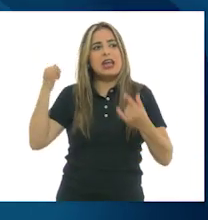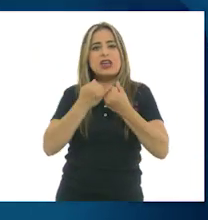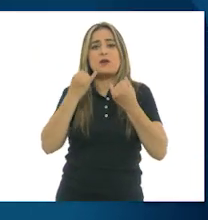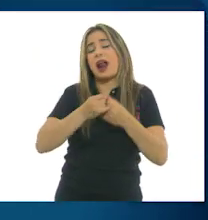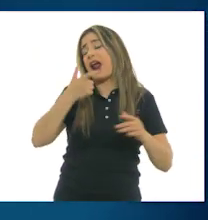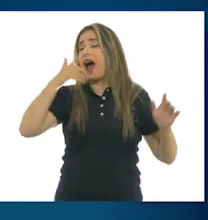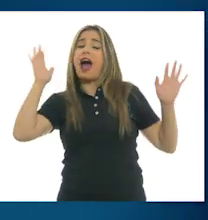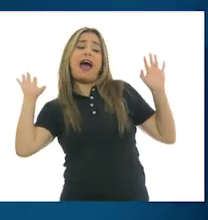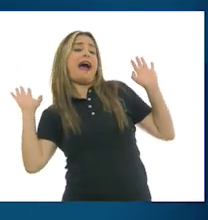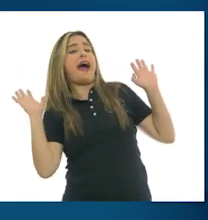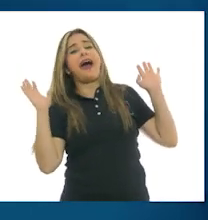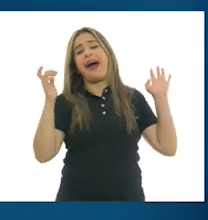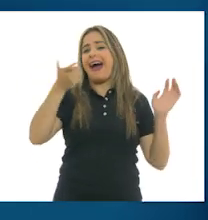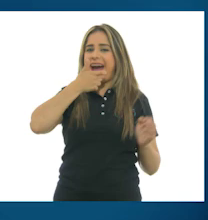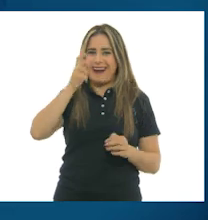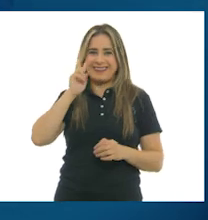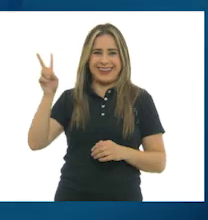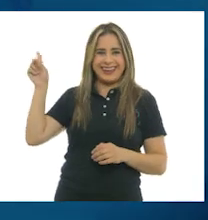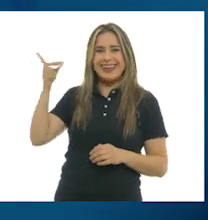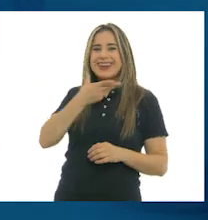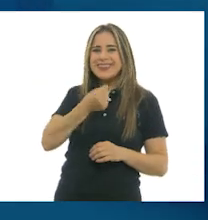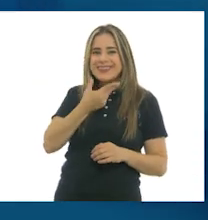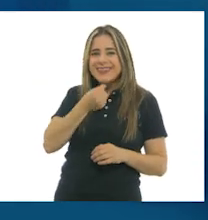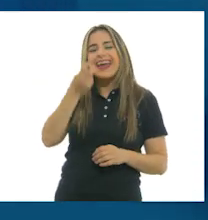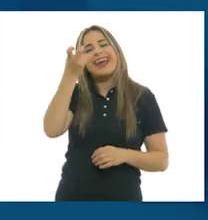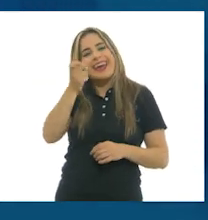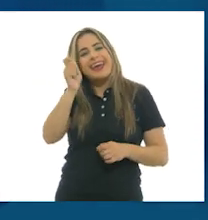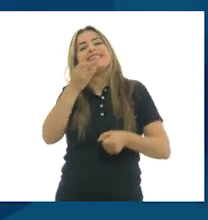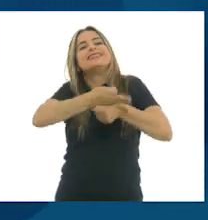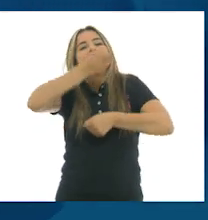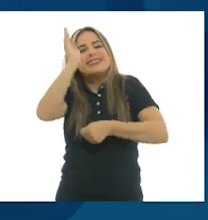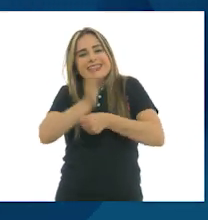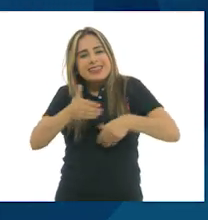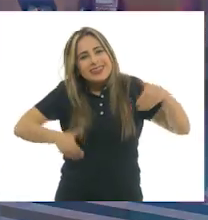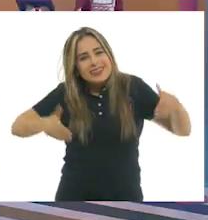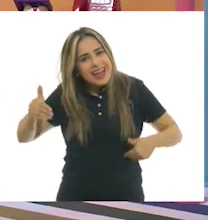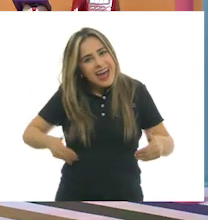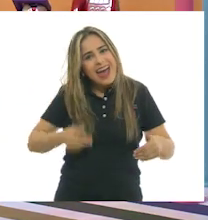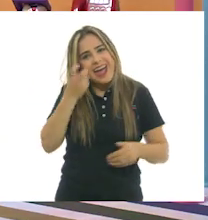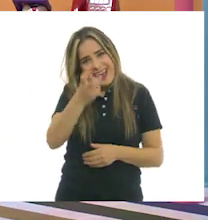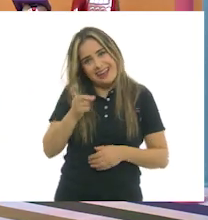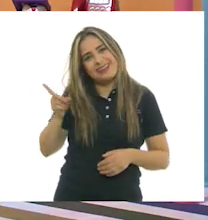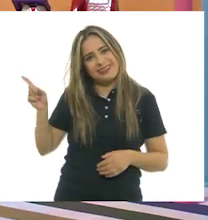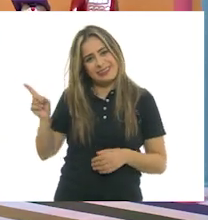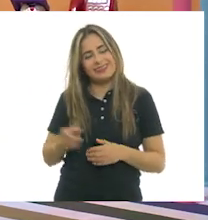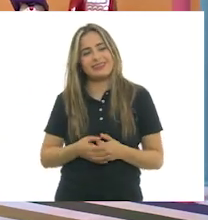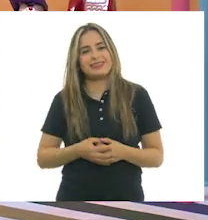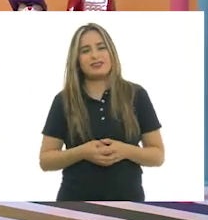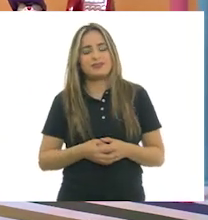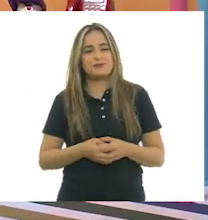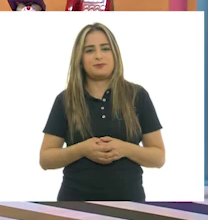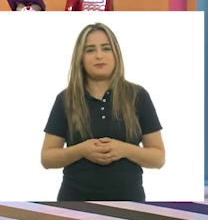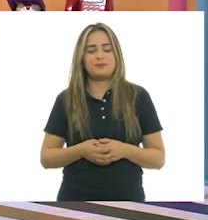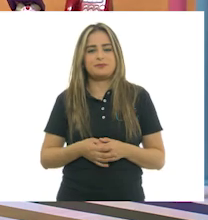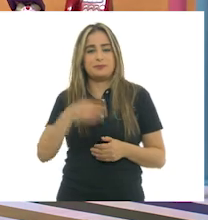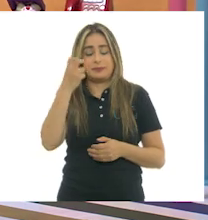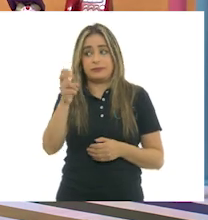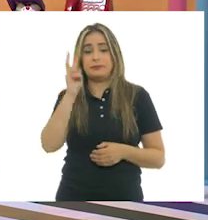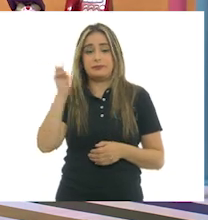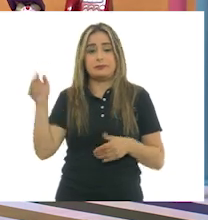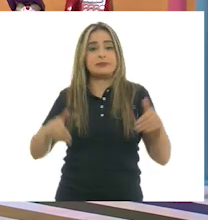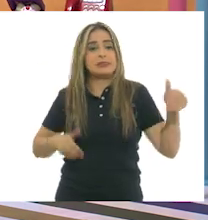que hay algo mucho más explosivo. Exacto, exacto, exacto. Bueno, en escena lo que nosotros vemos es que